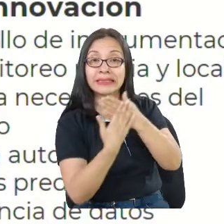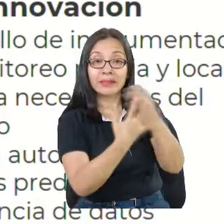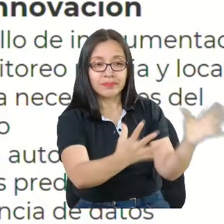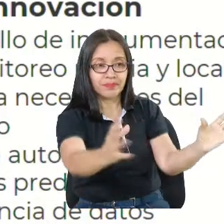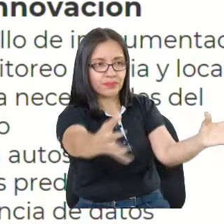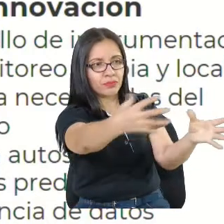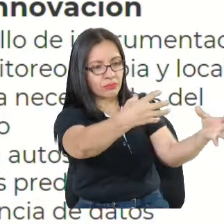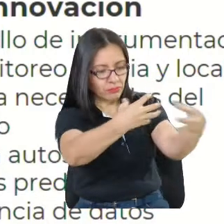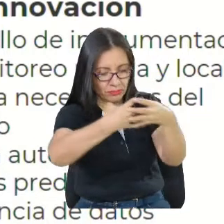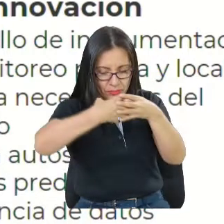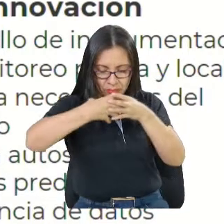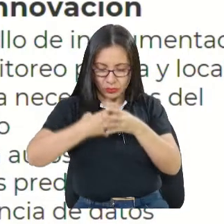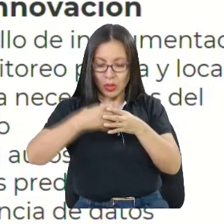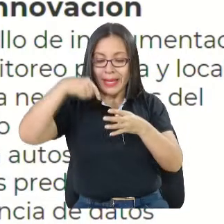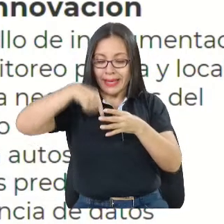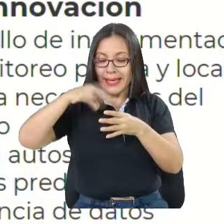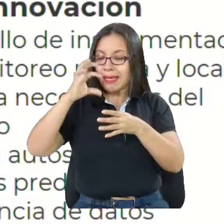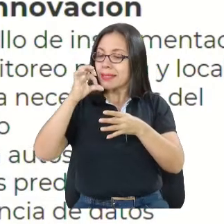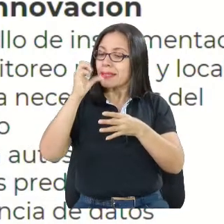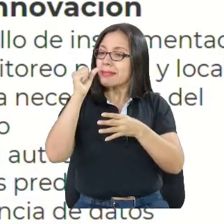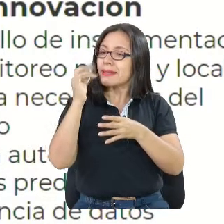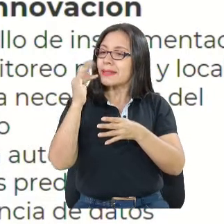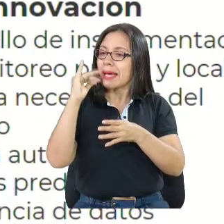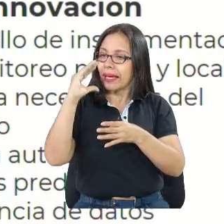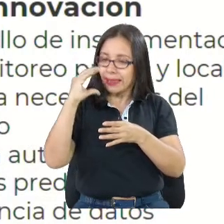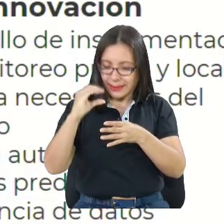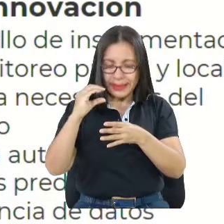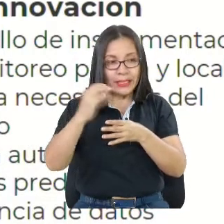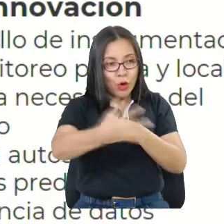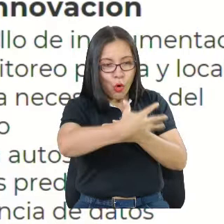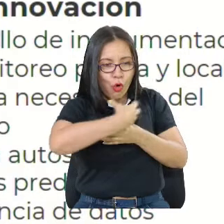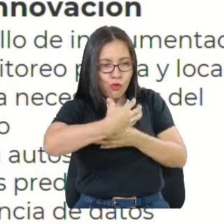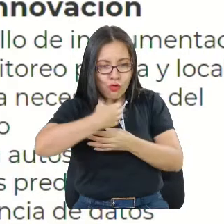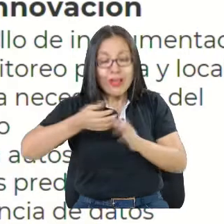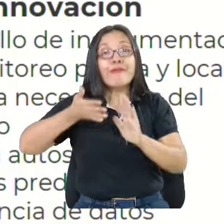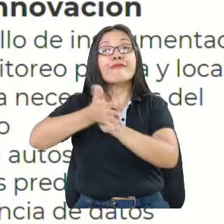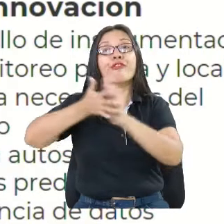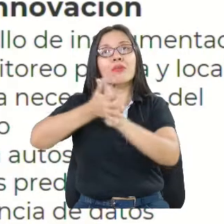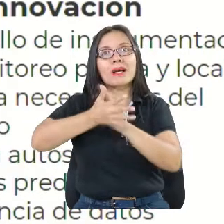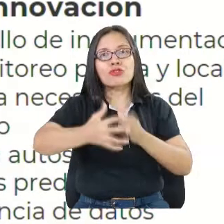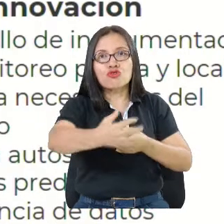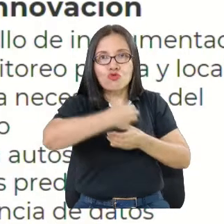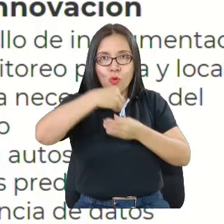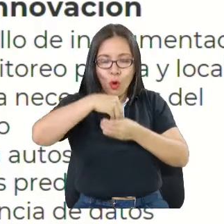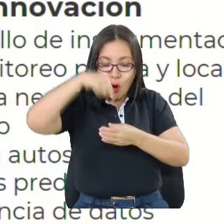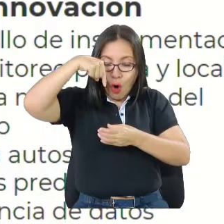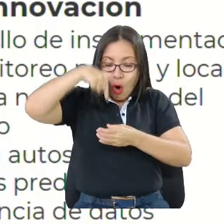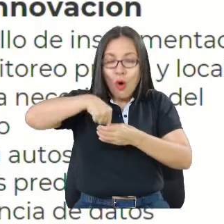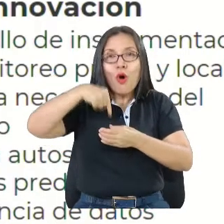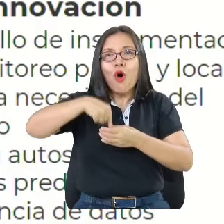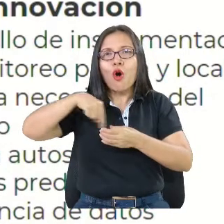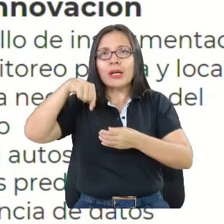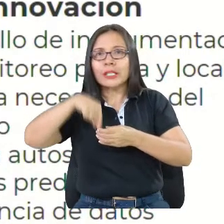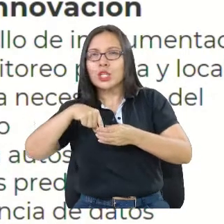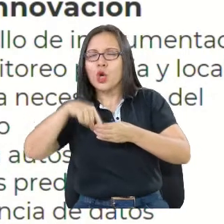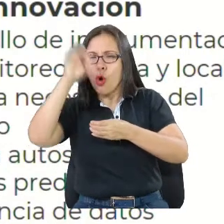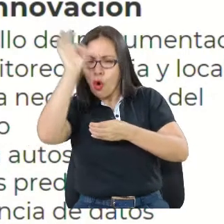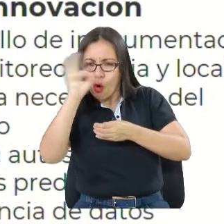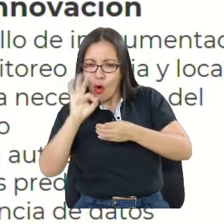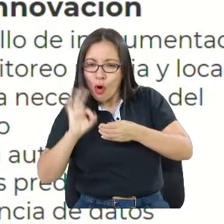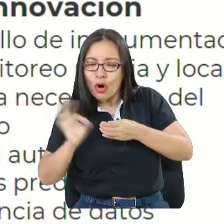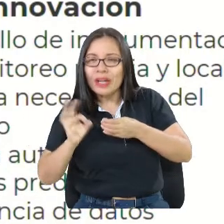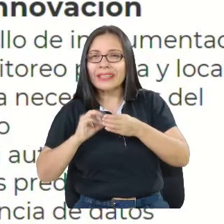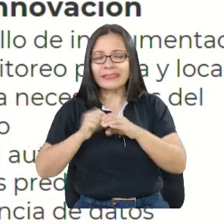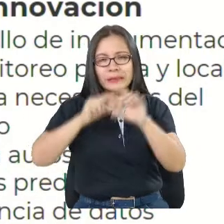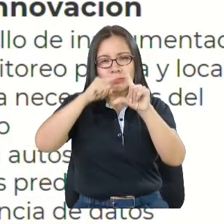esas variables, esos datos por medio de un clúster y a través de una estandarización y parametrización de todos